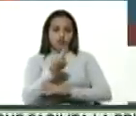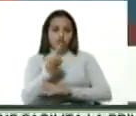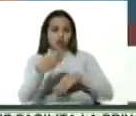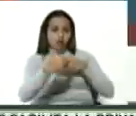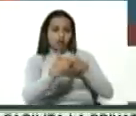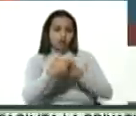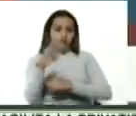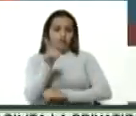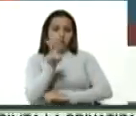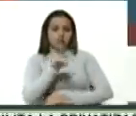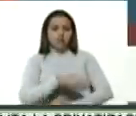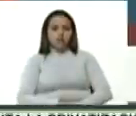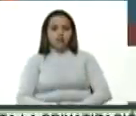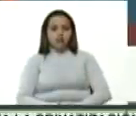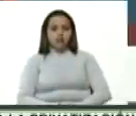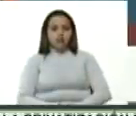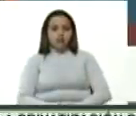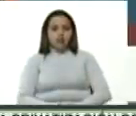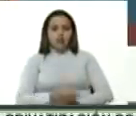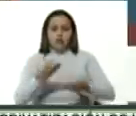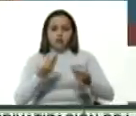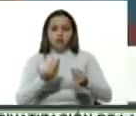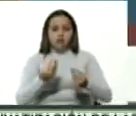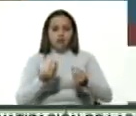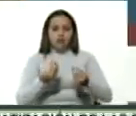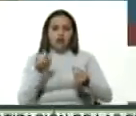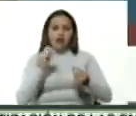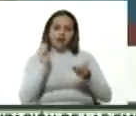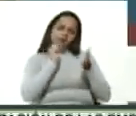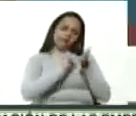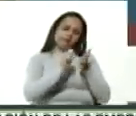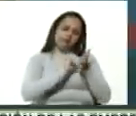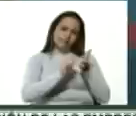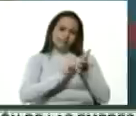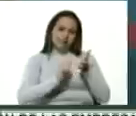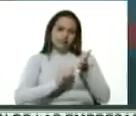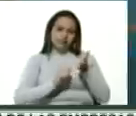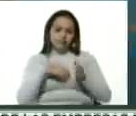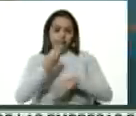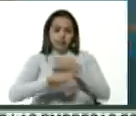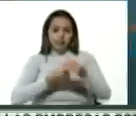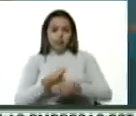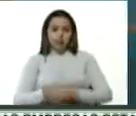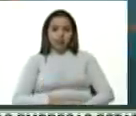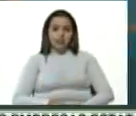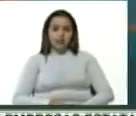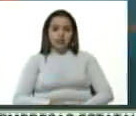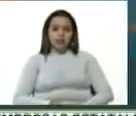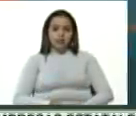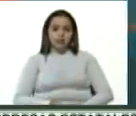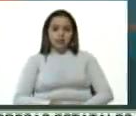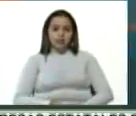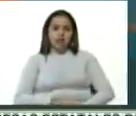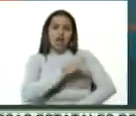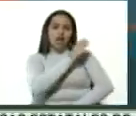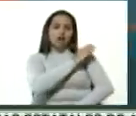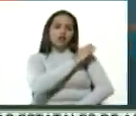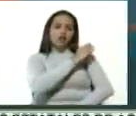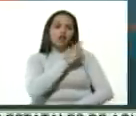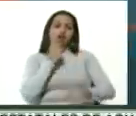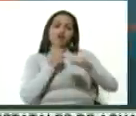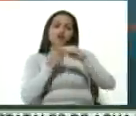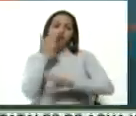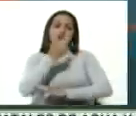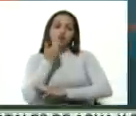reporteros, le dicen, pero son relatores, que han hecho pronunciamientos, la Cruz Roja Internacional